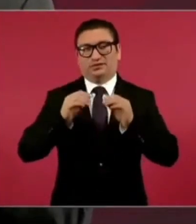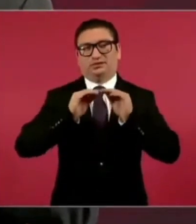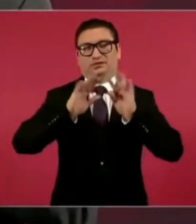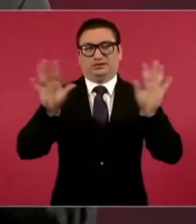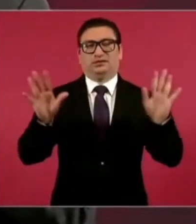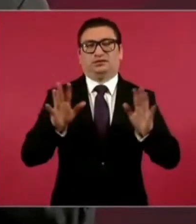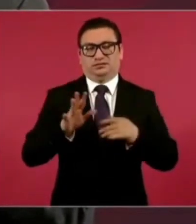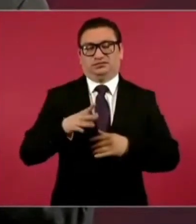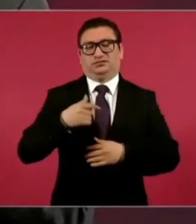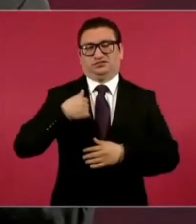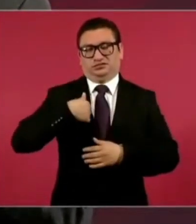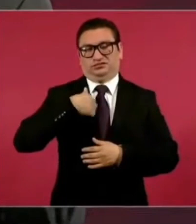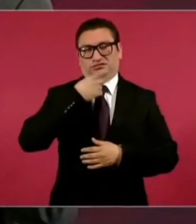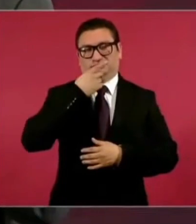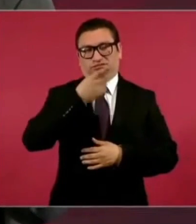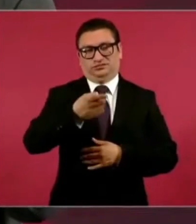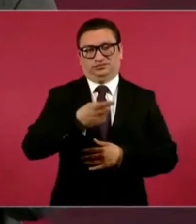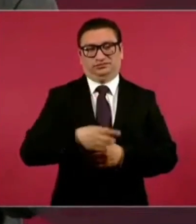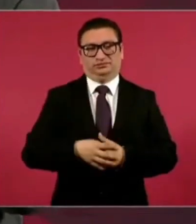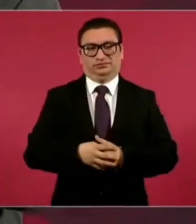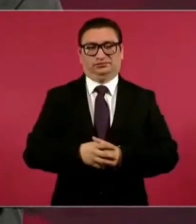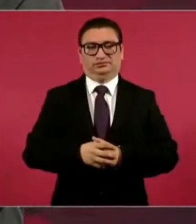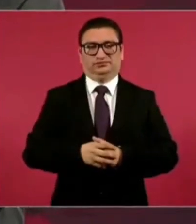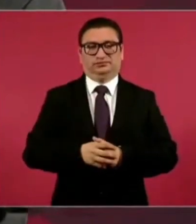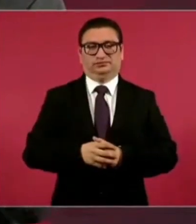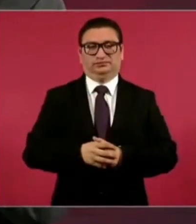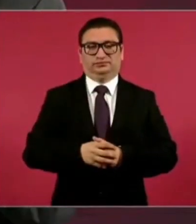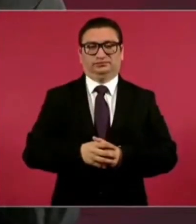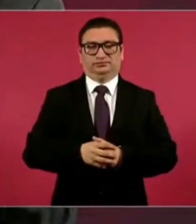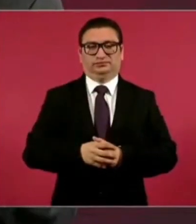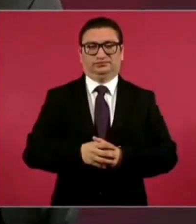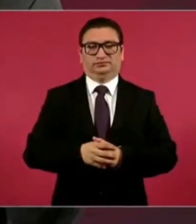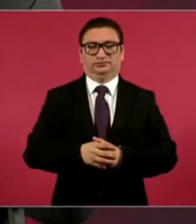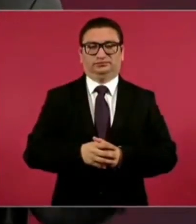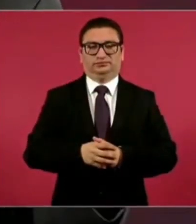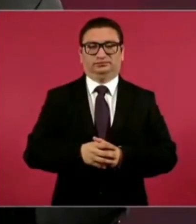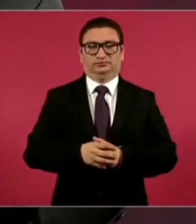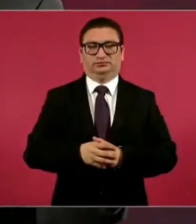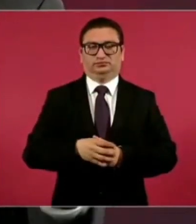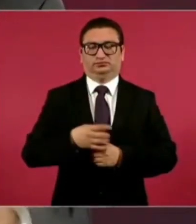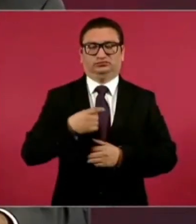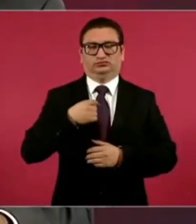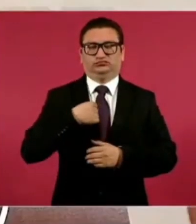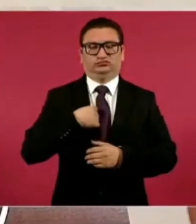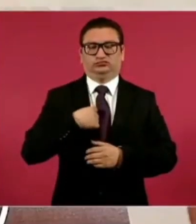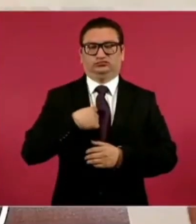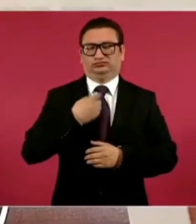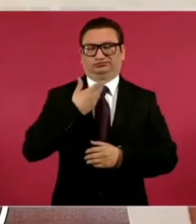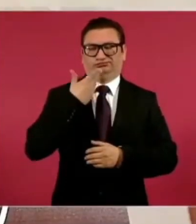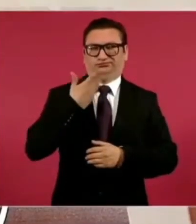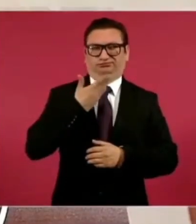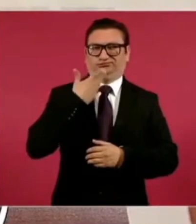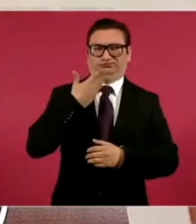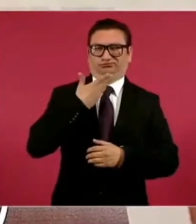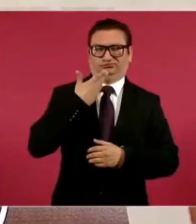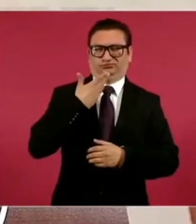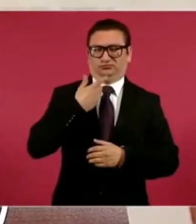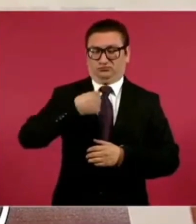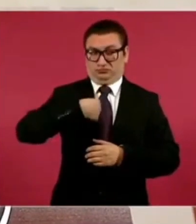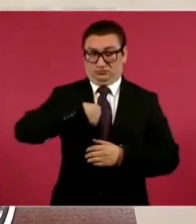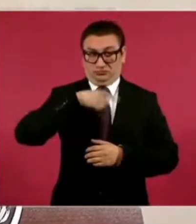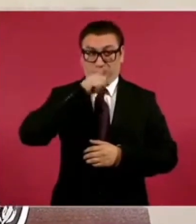no estoy acostumbrado a mentir,